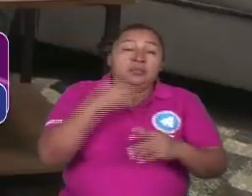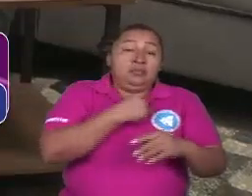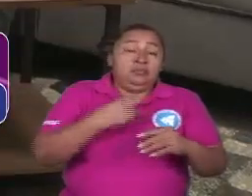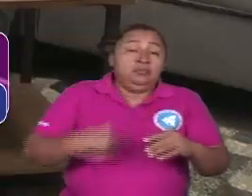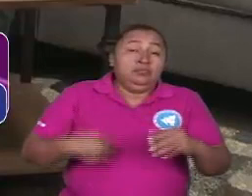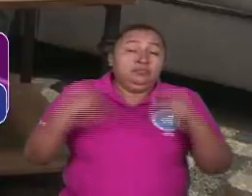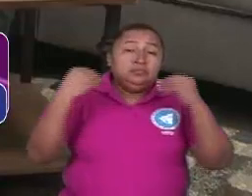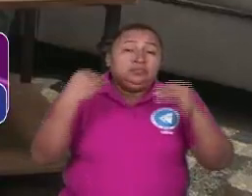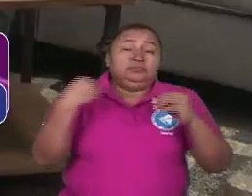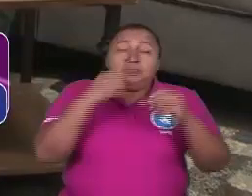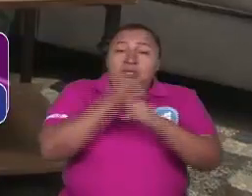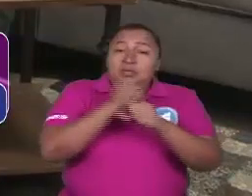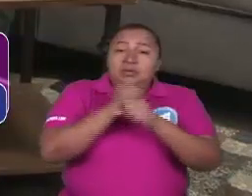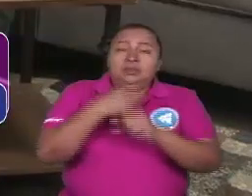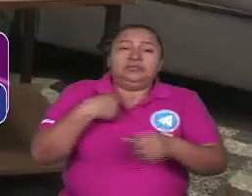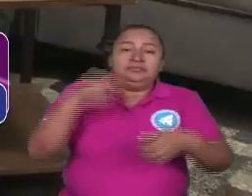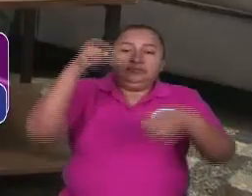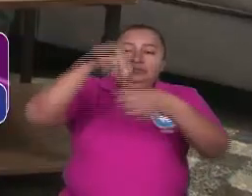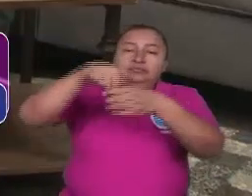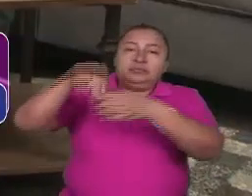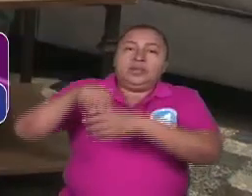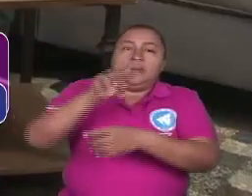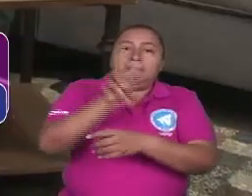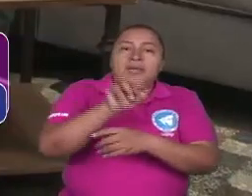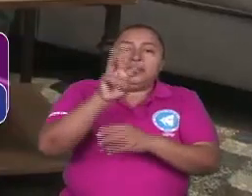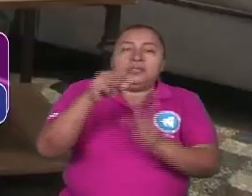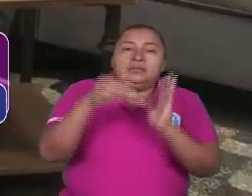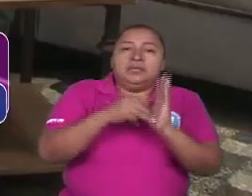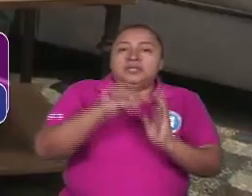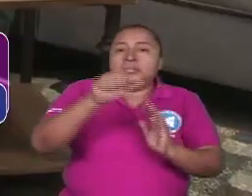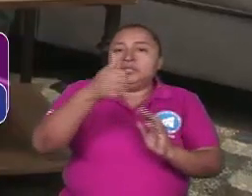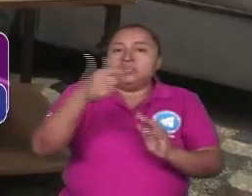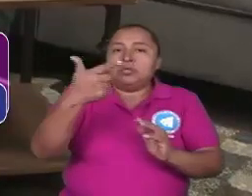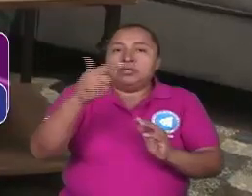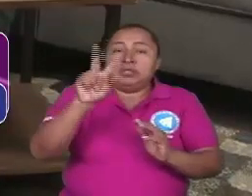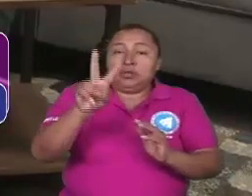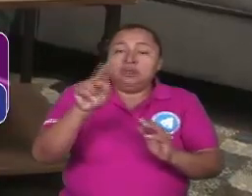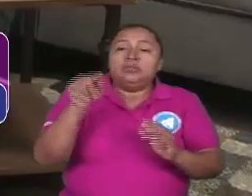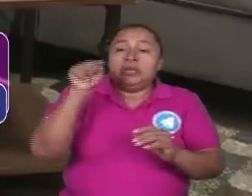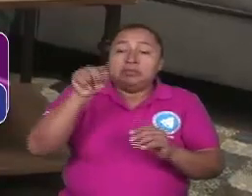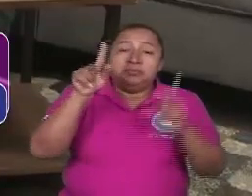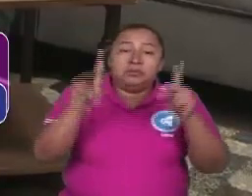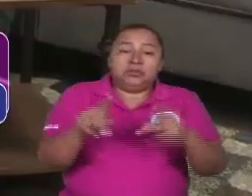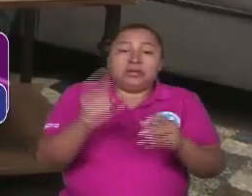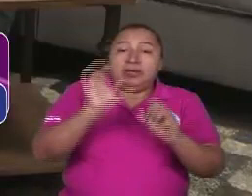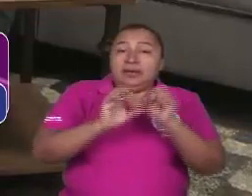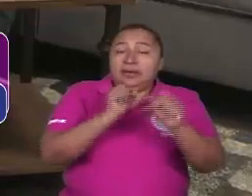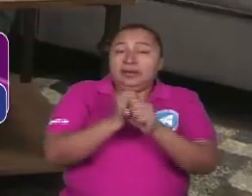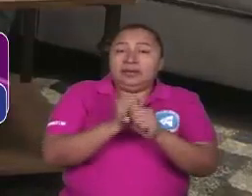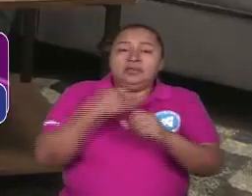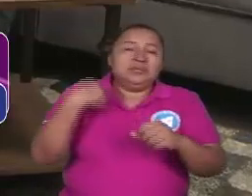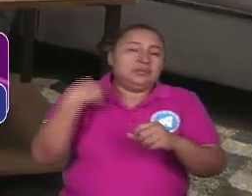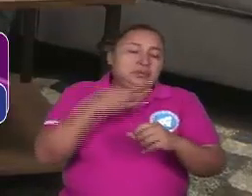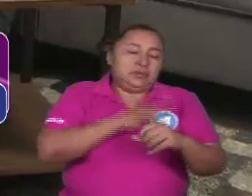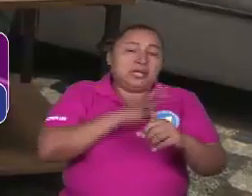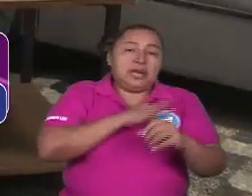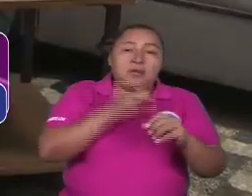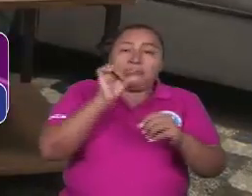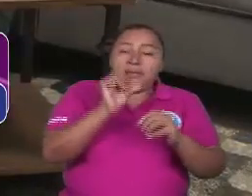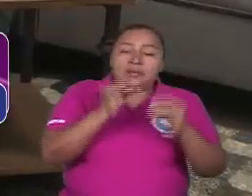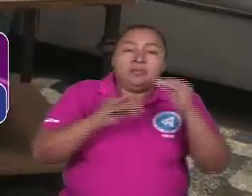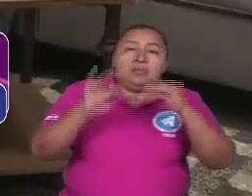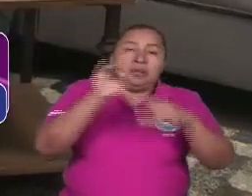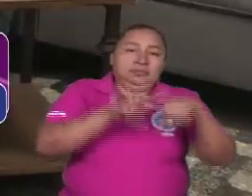colocar a 23.672 de esos cada año se ajusta el salario mínimo en el